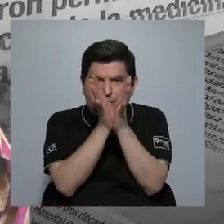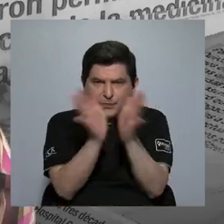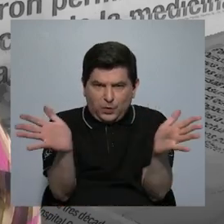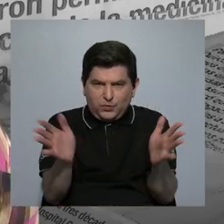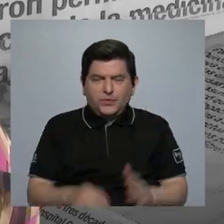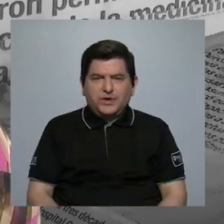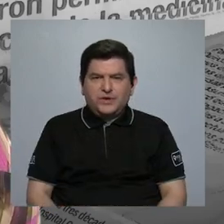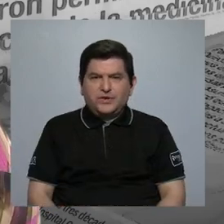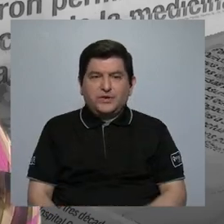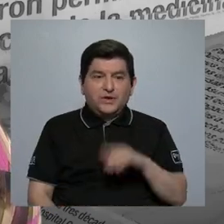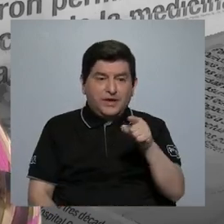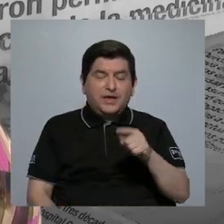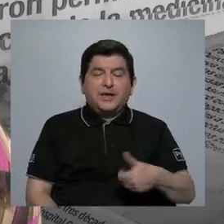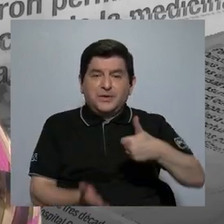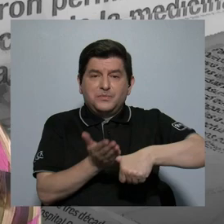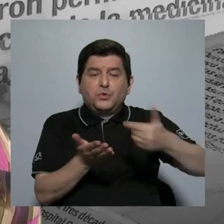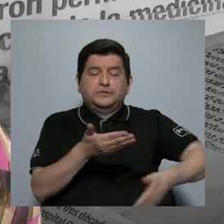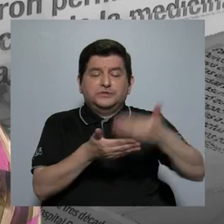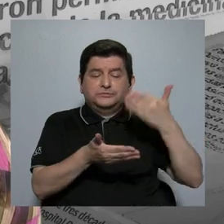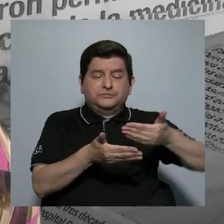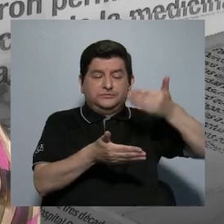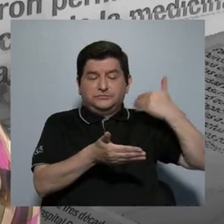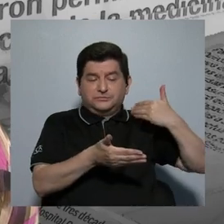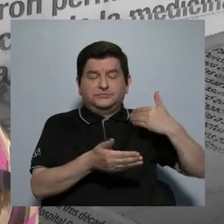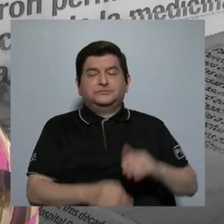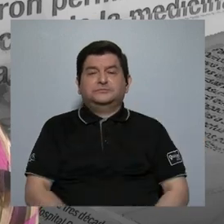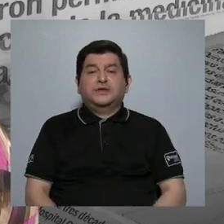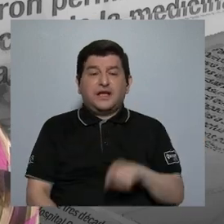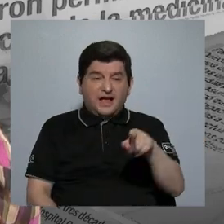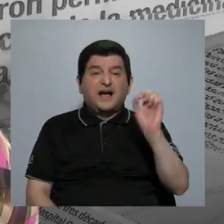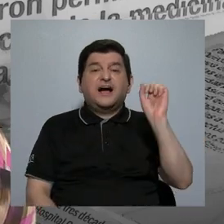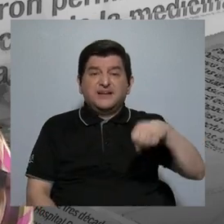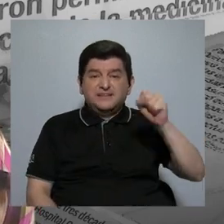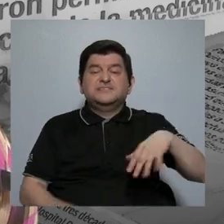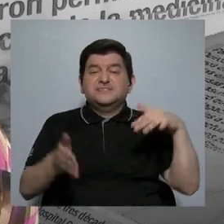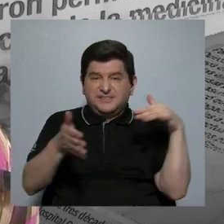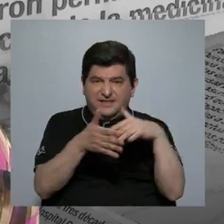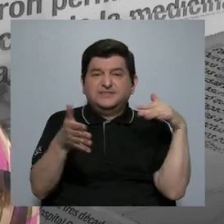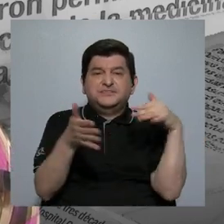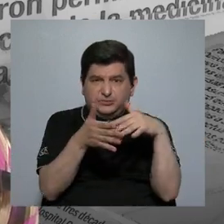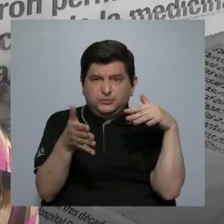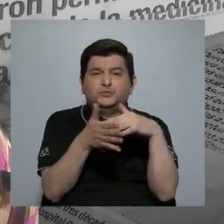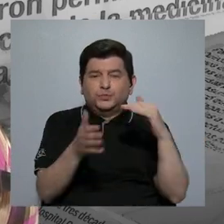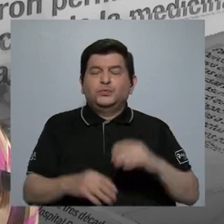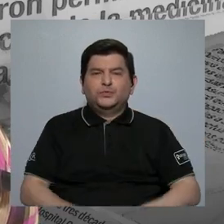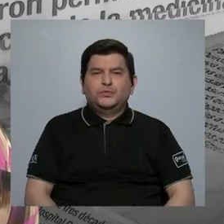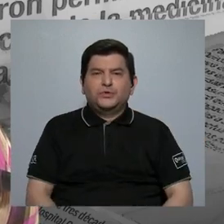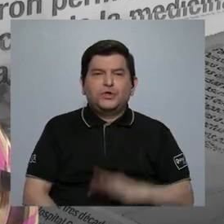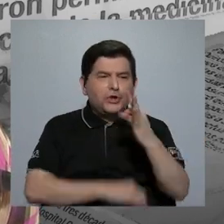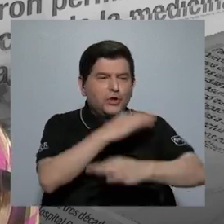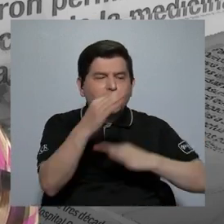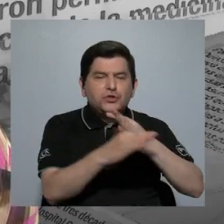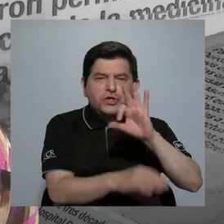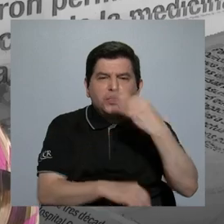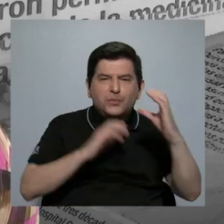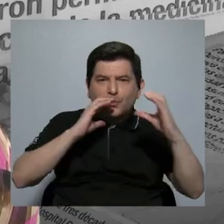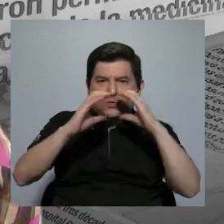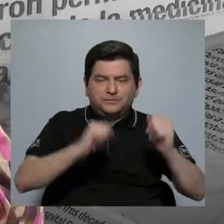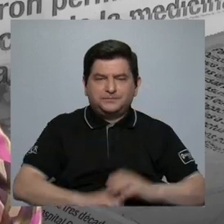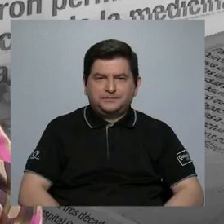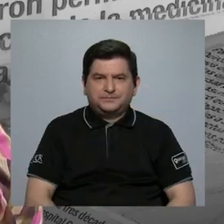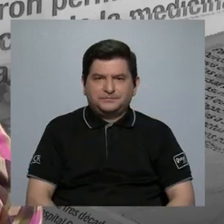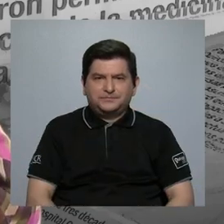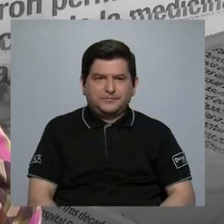públicos en lo que fueron las elecciones anteriores. Y ahí sí se hace un estudio, digamos, por tipo de medio,